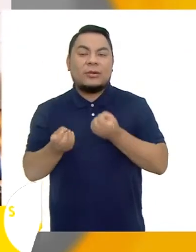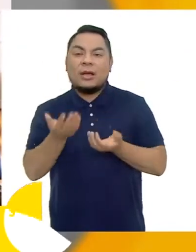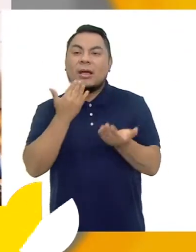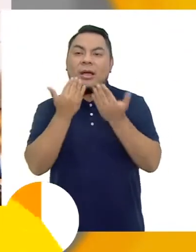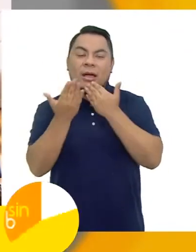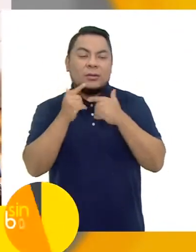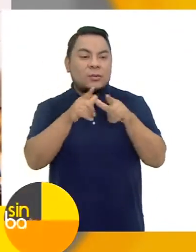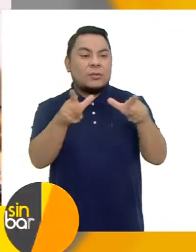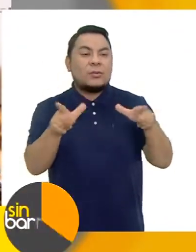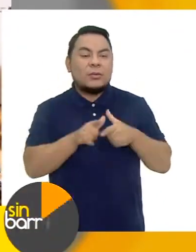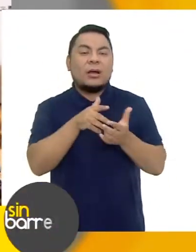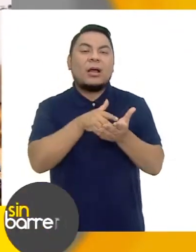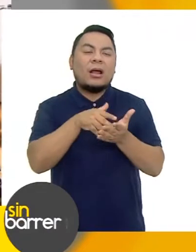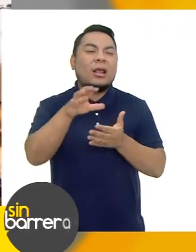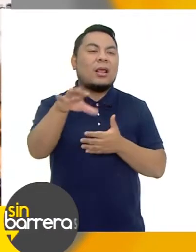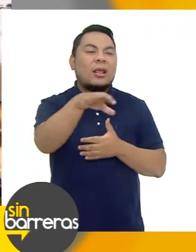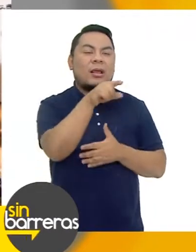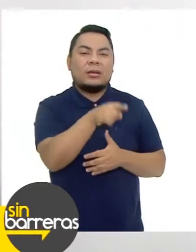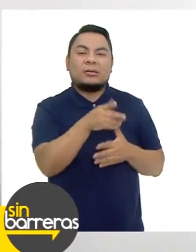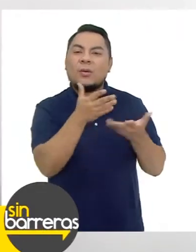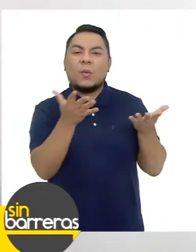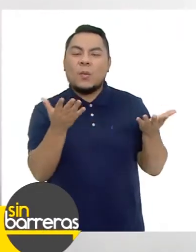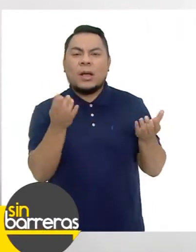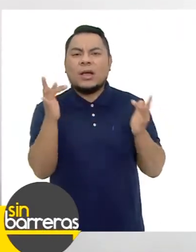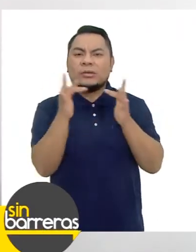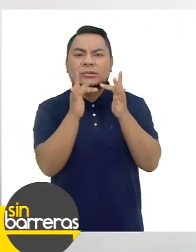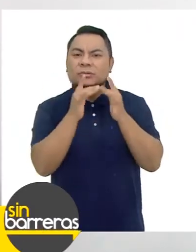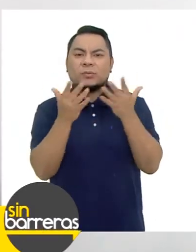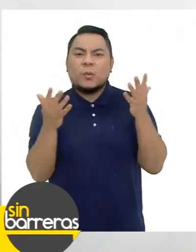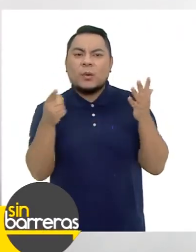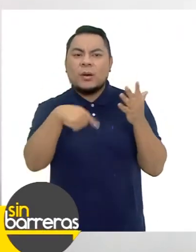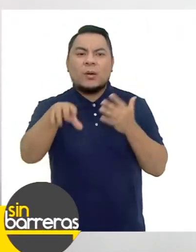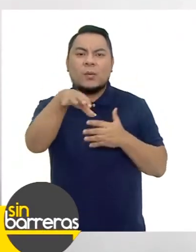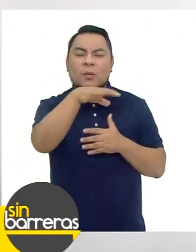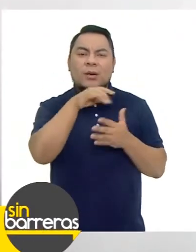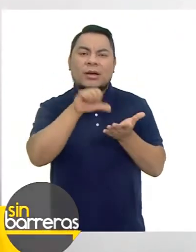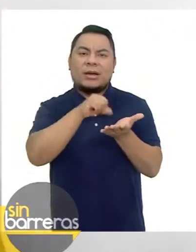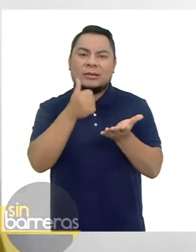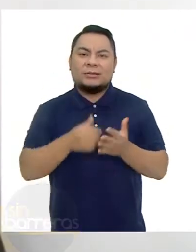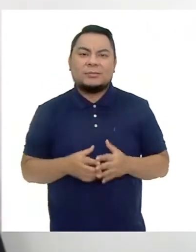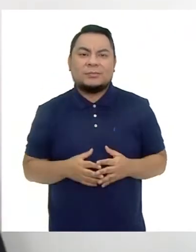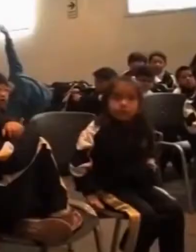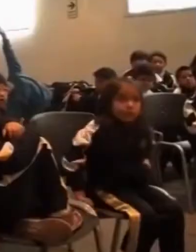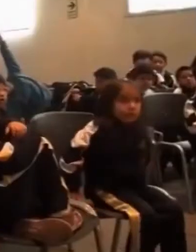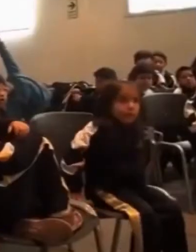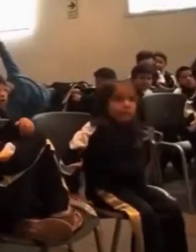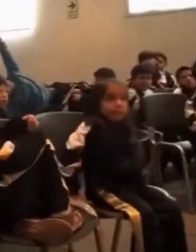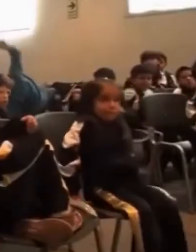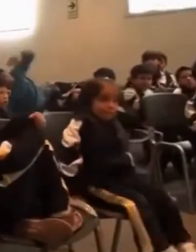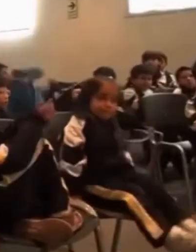La narración oral A espacios vulnerables Que no hayan tenido Contacto Con este arte